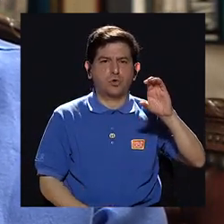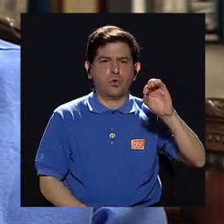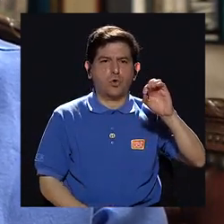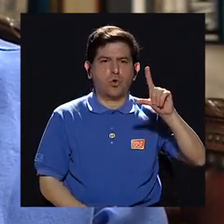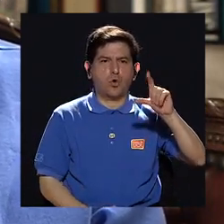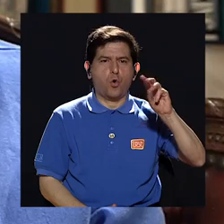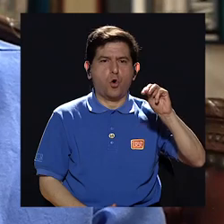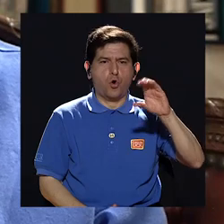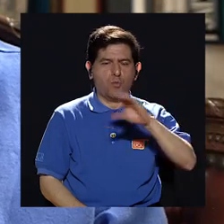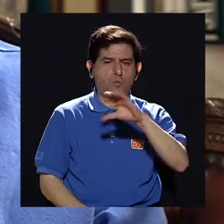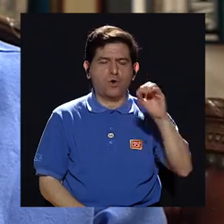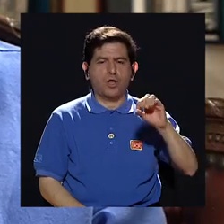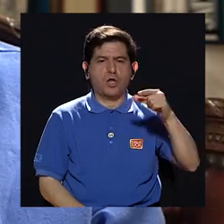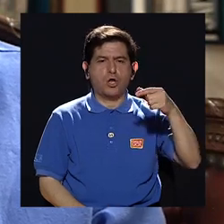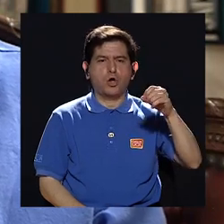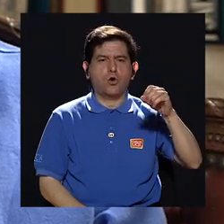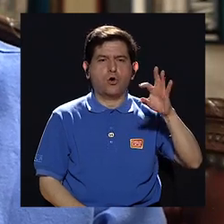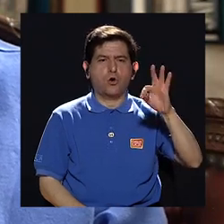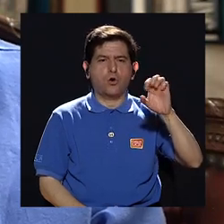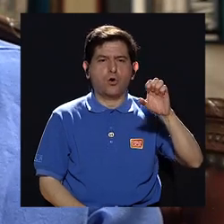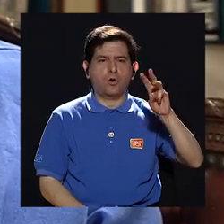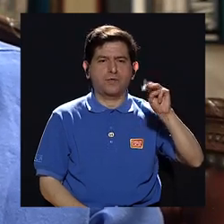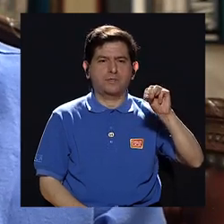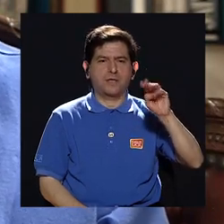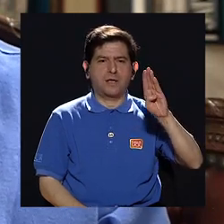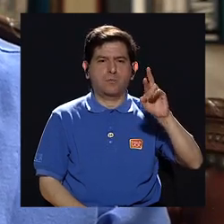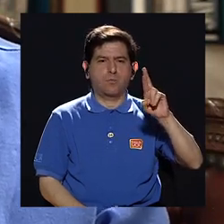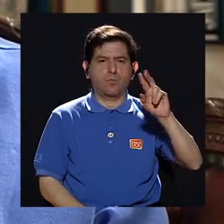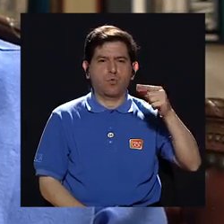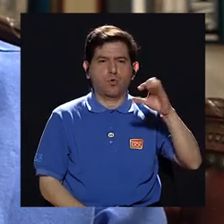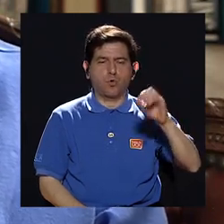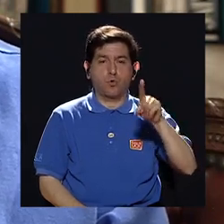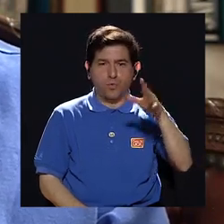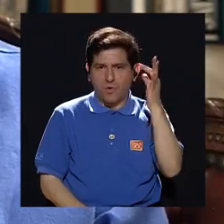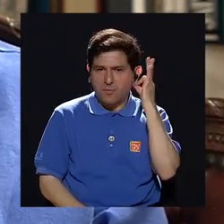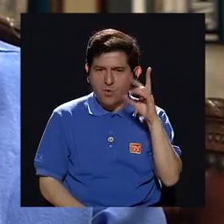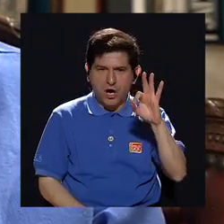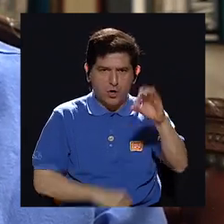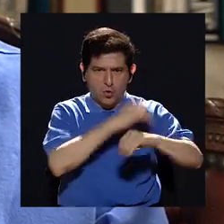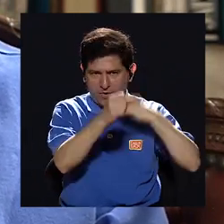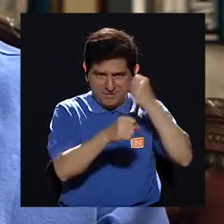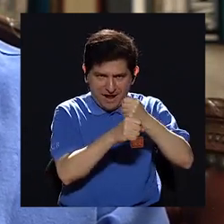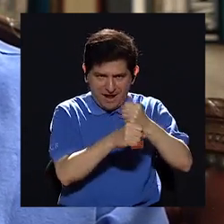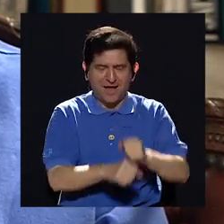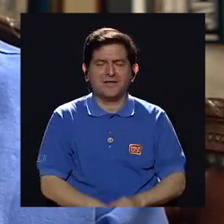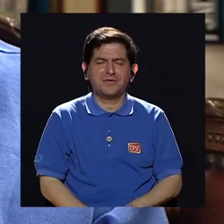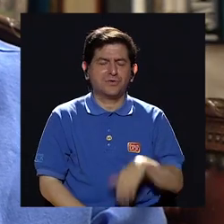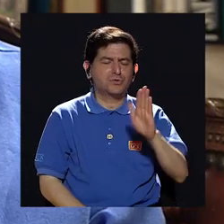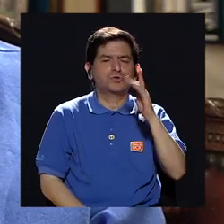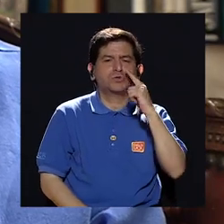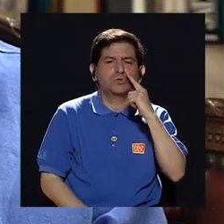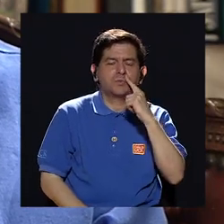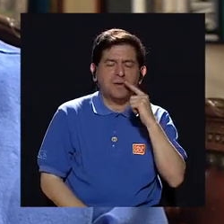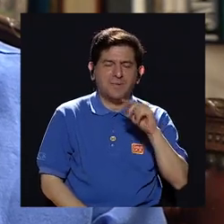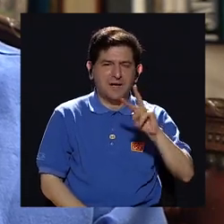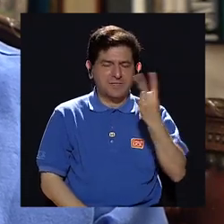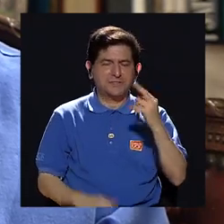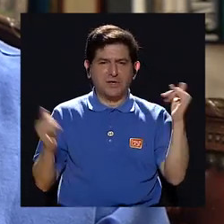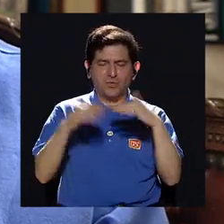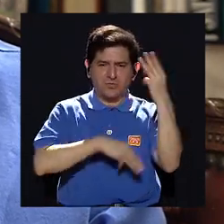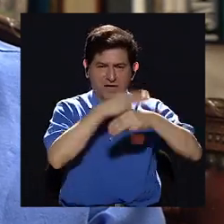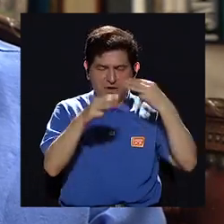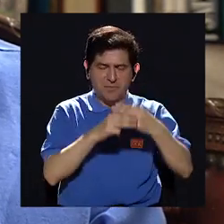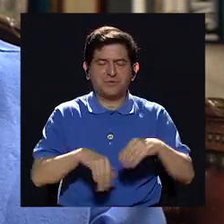una señora de Gotemburgo con 90 años cuyo padre durante la segunda guerra mundial